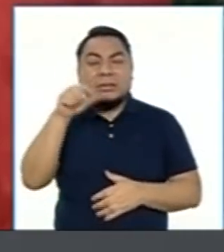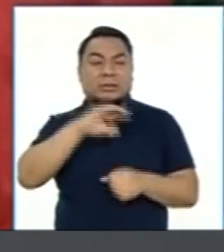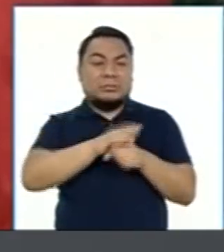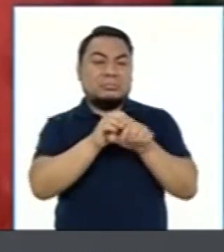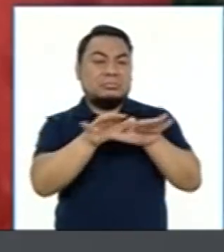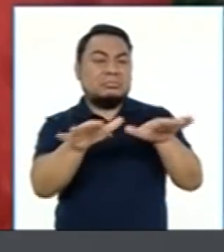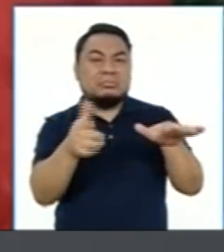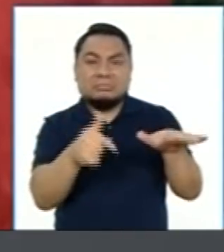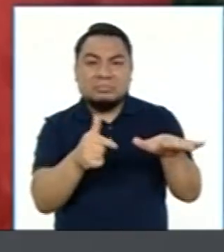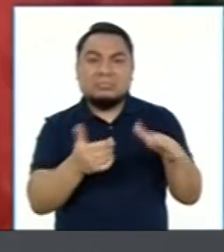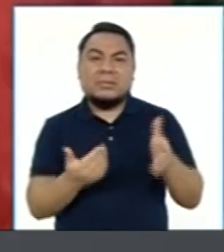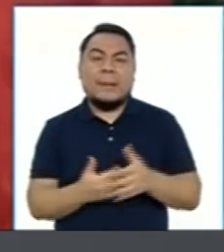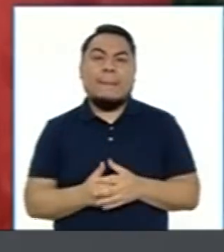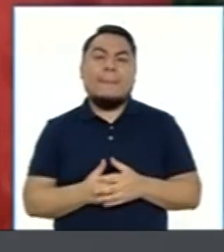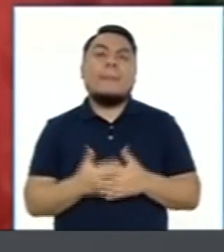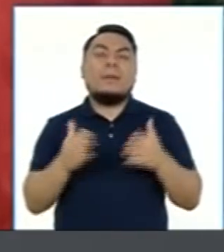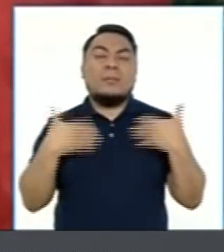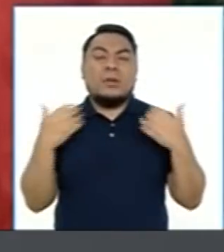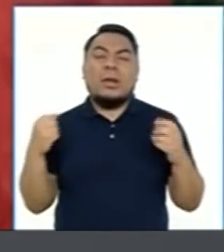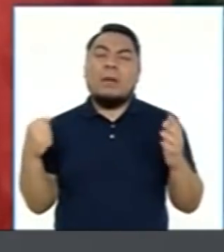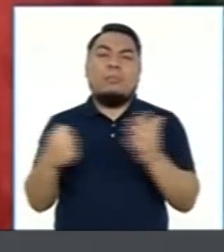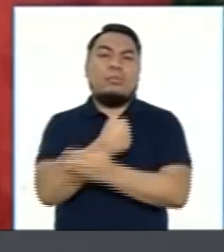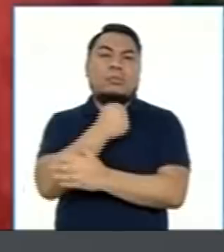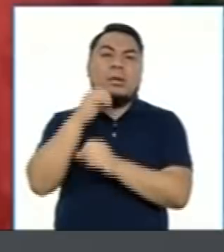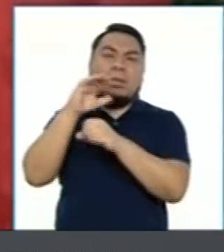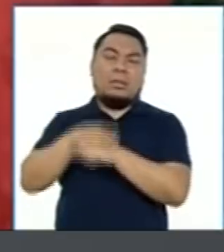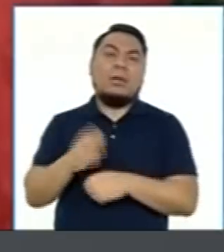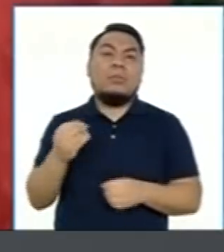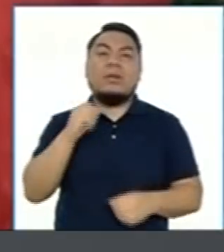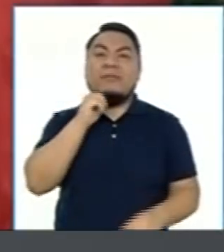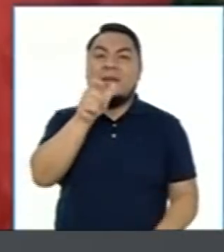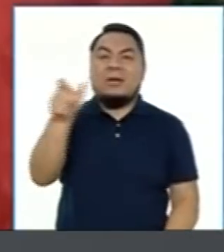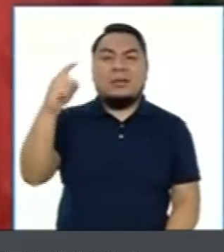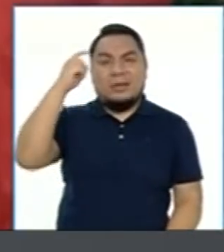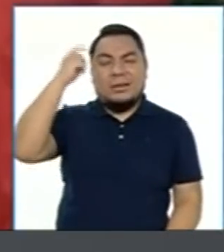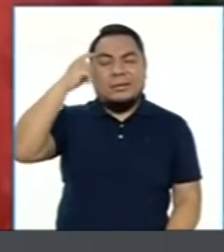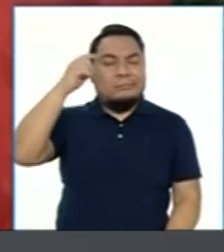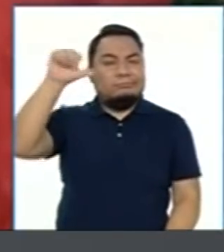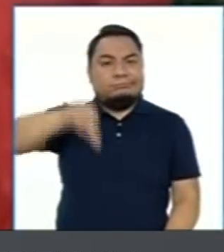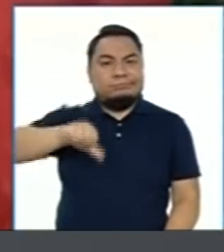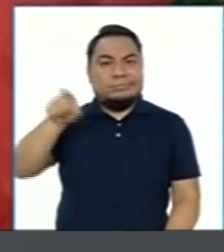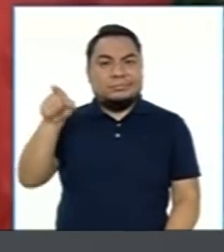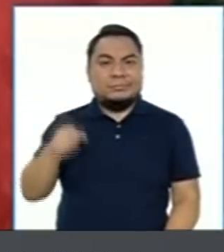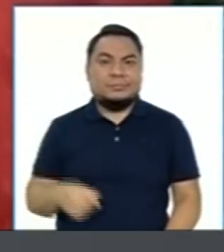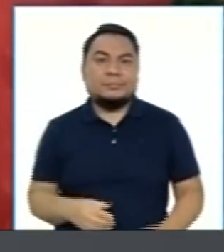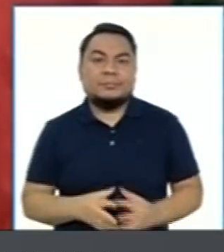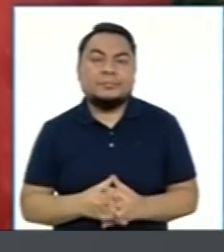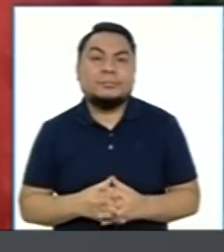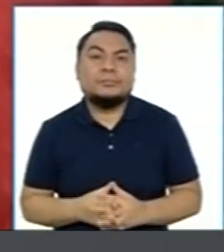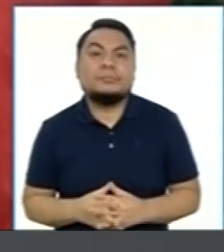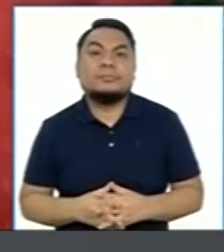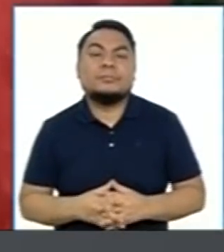virus nos puede golpear porque todavía quedan mentalidades como esa.